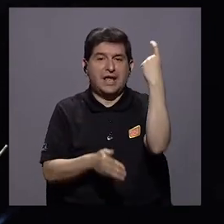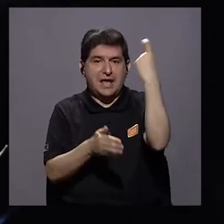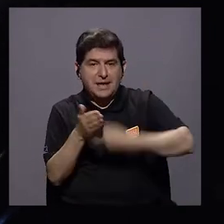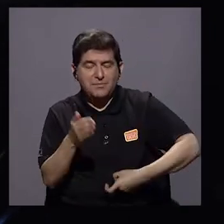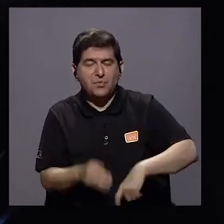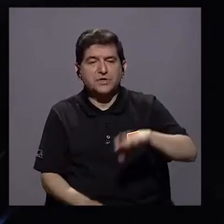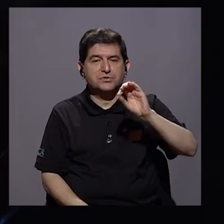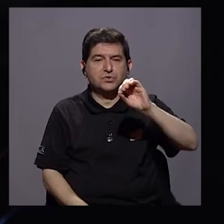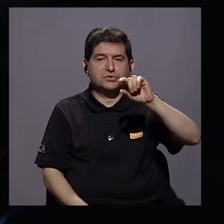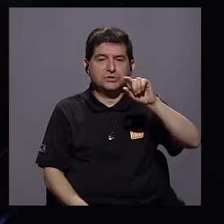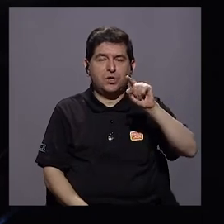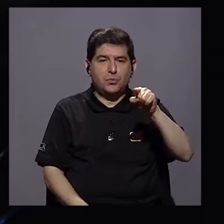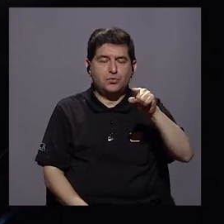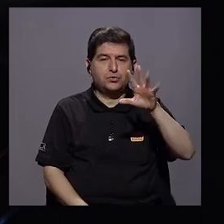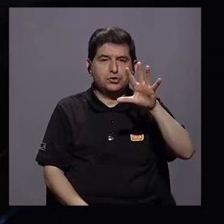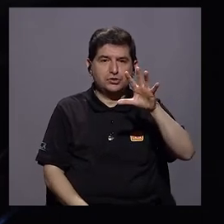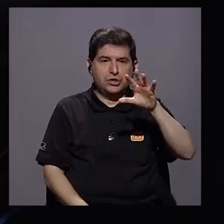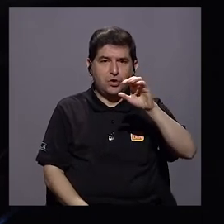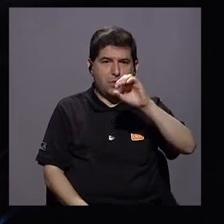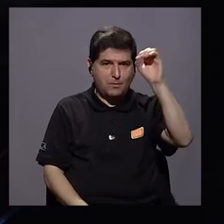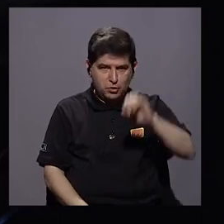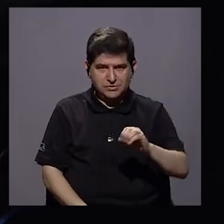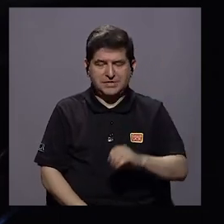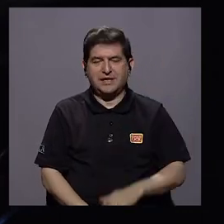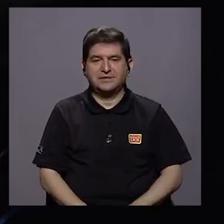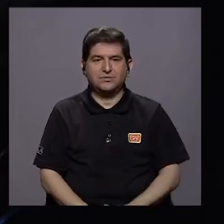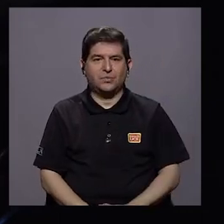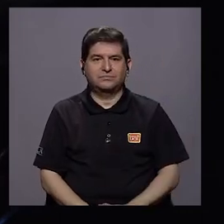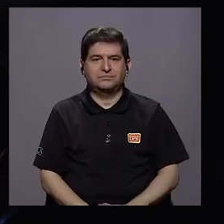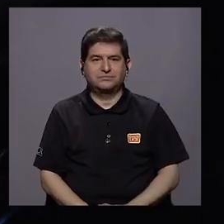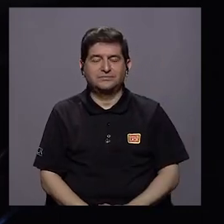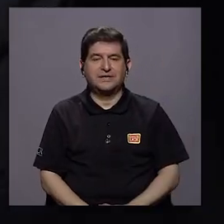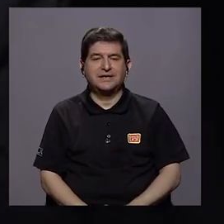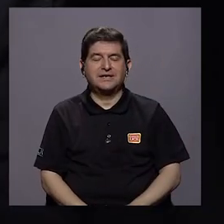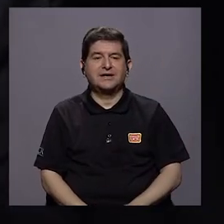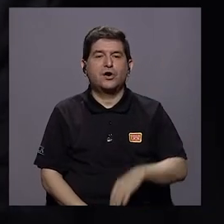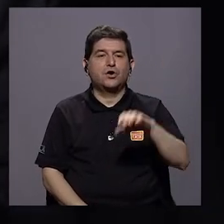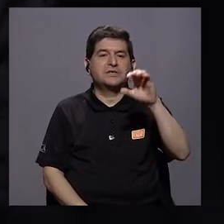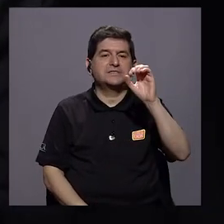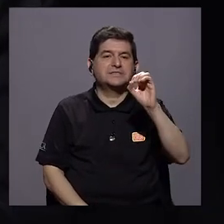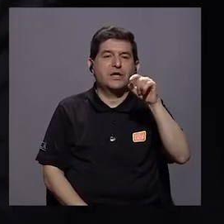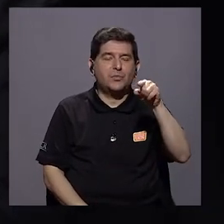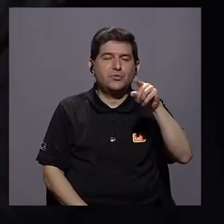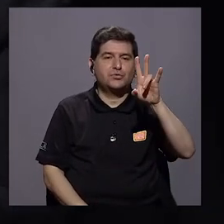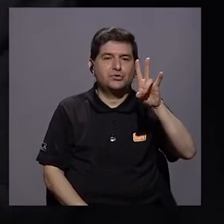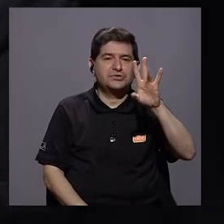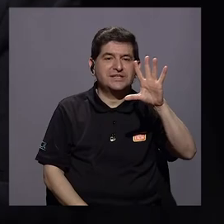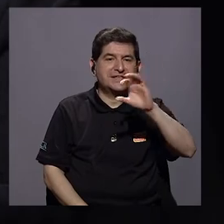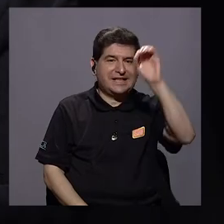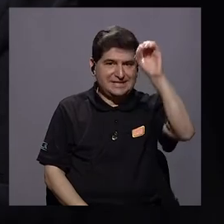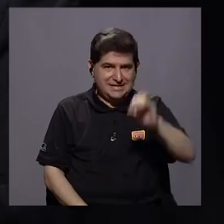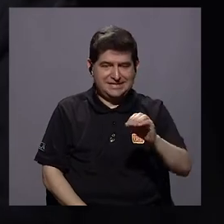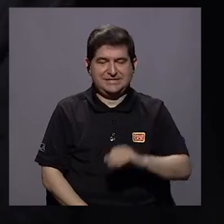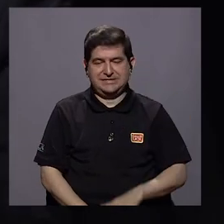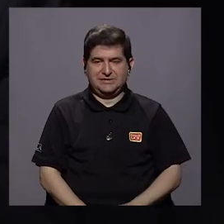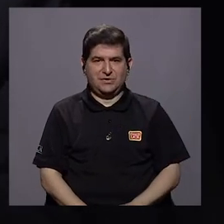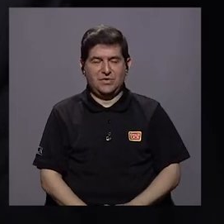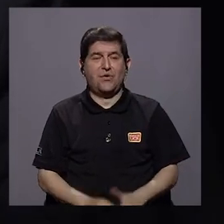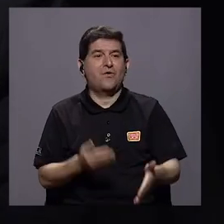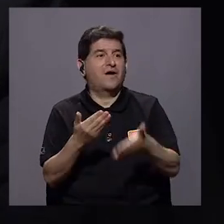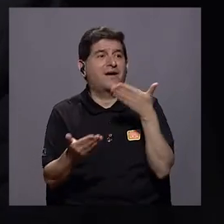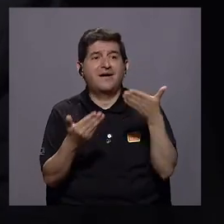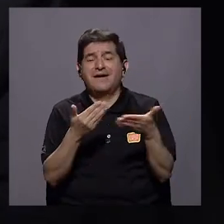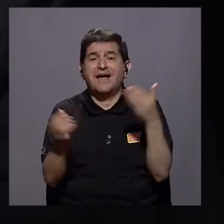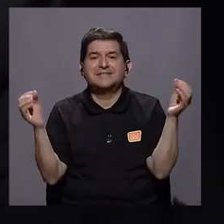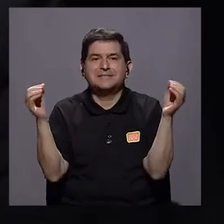un impuesto del 0.5%, un 0.75%, es